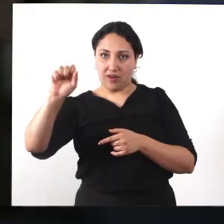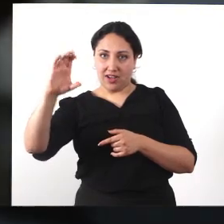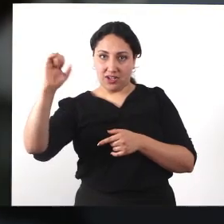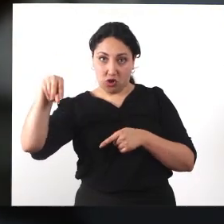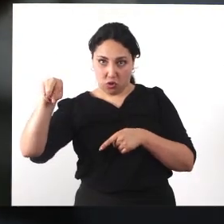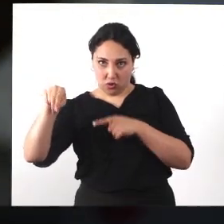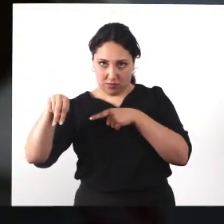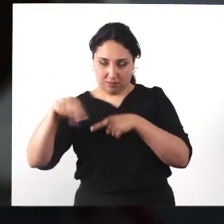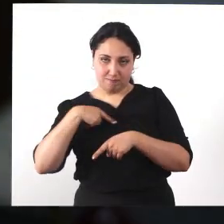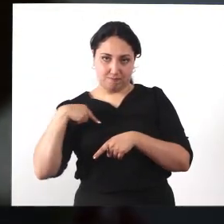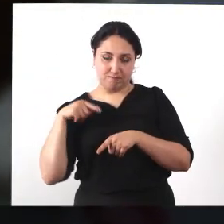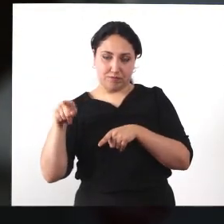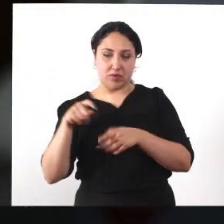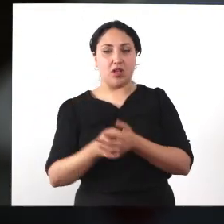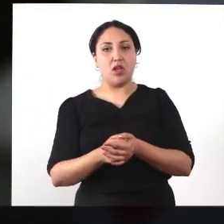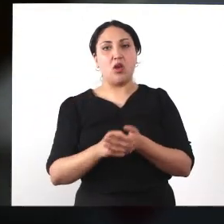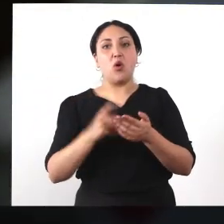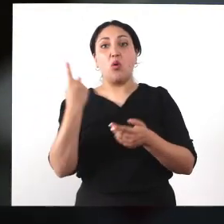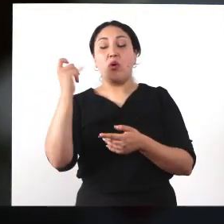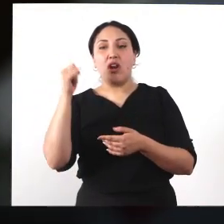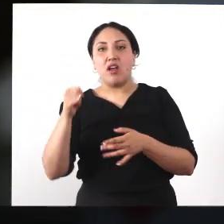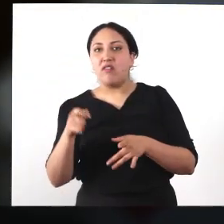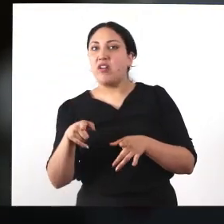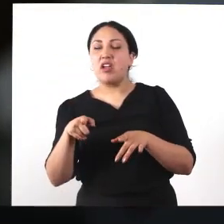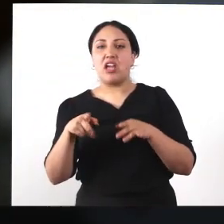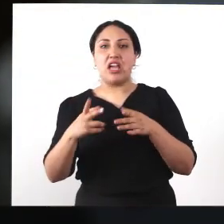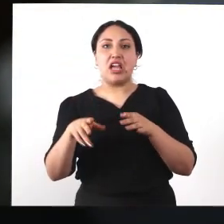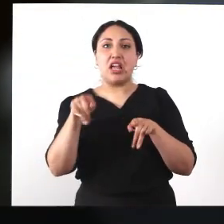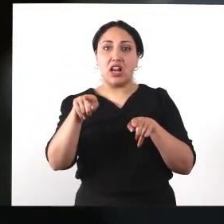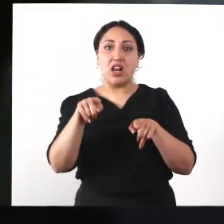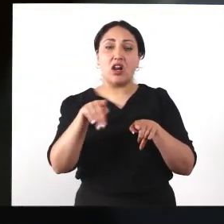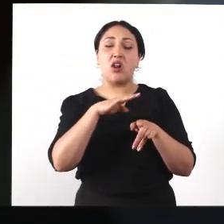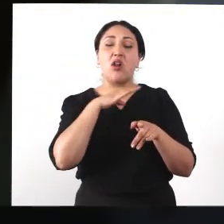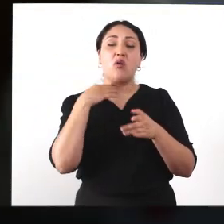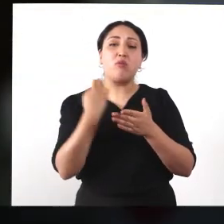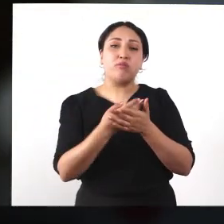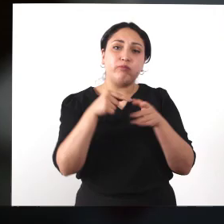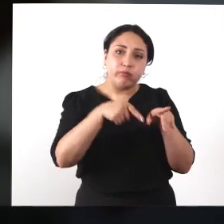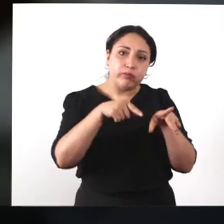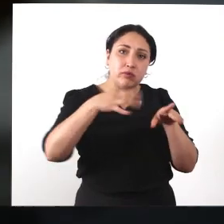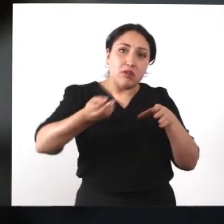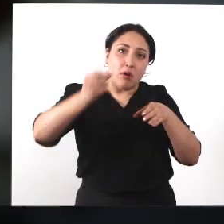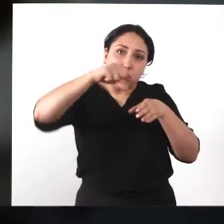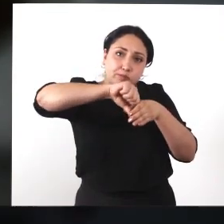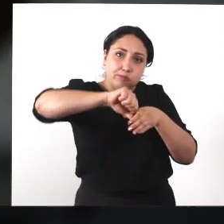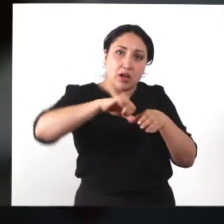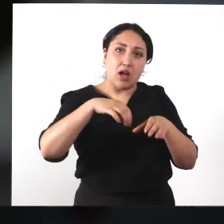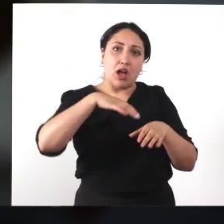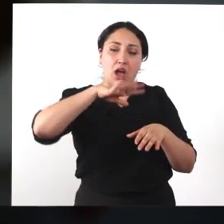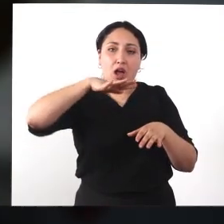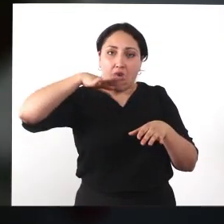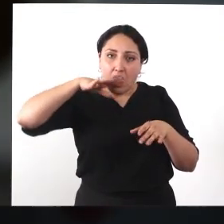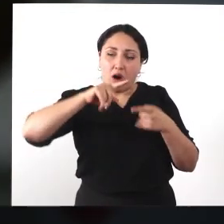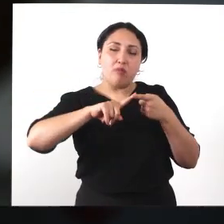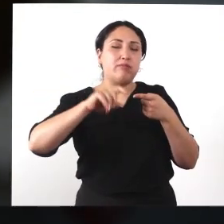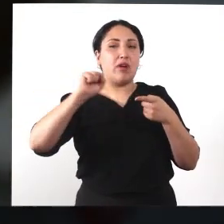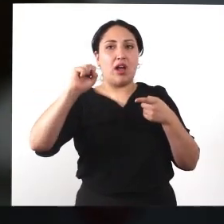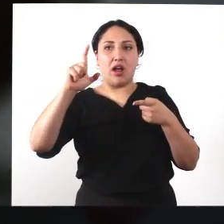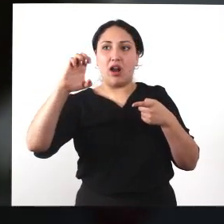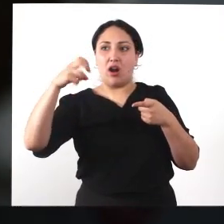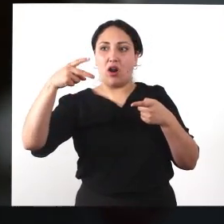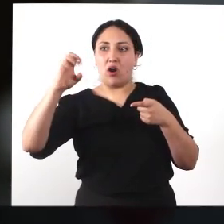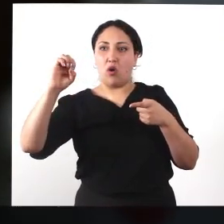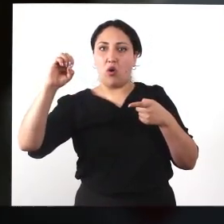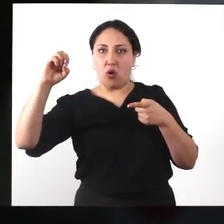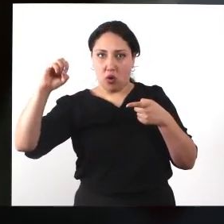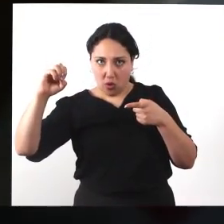Una vez fijado el insecto, puede ser en alguna solución conservadora como alcohol, formalina y entre otros, el insecto pasa por